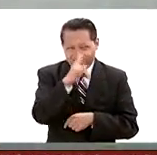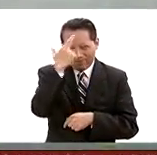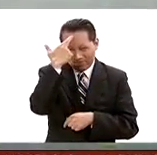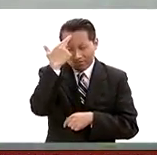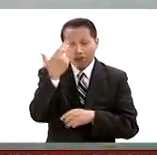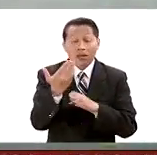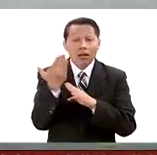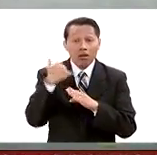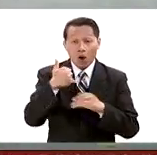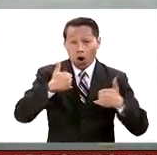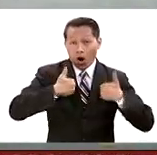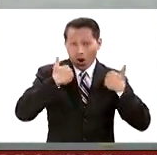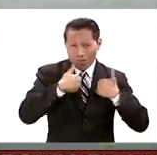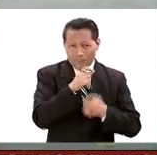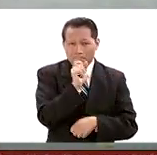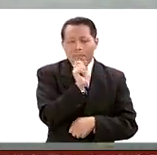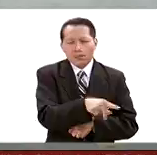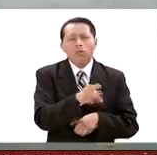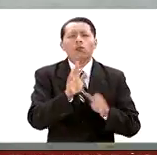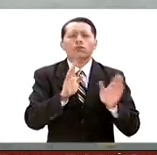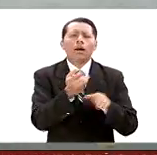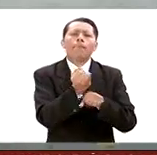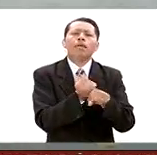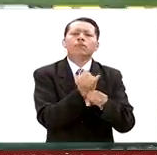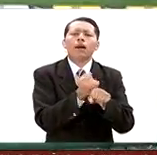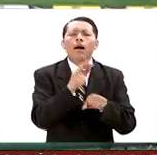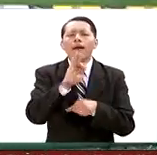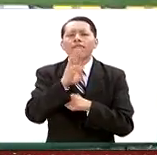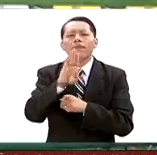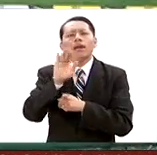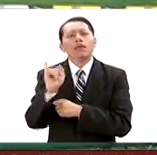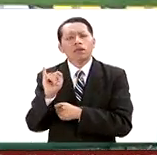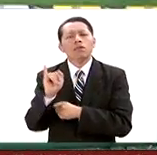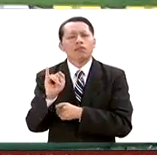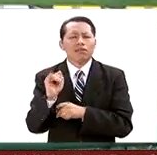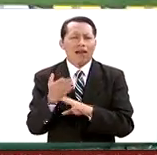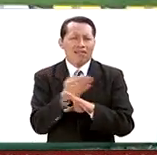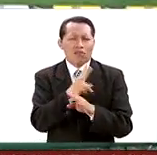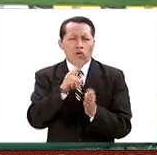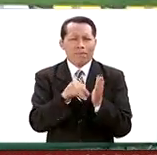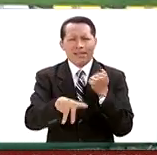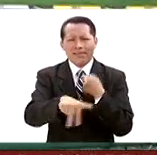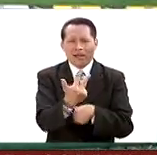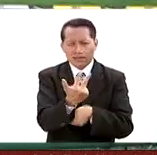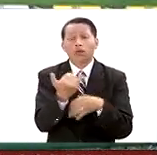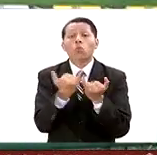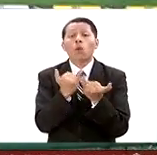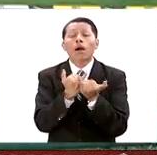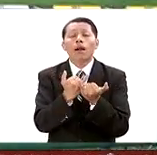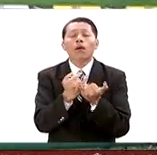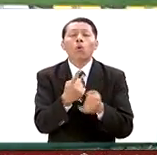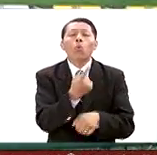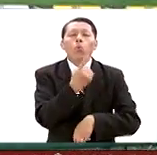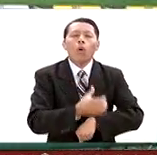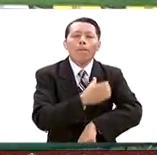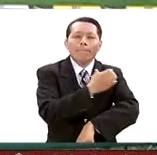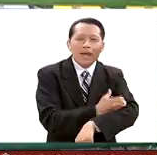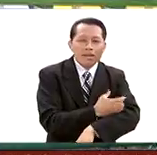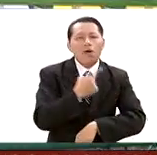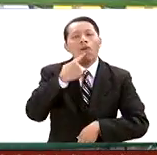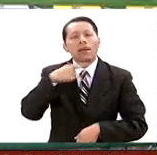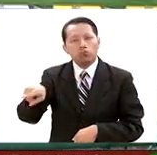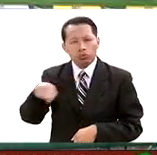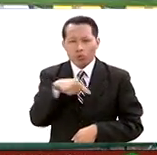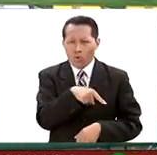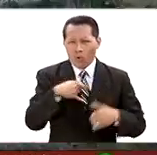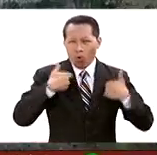sido investigado en dos ocasiones por el FBI, en una primera instancia, en 2013, uno de sus compañeros había denunciado que